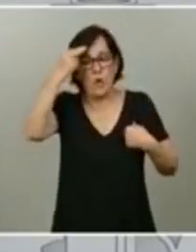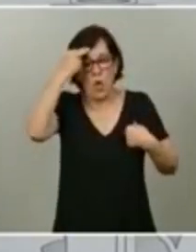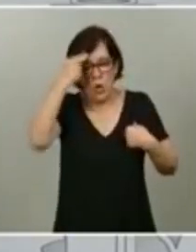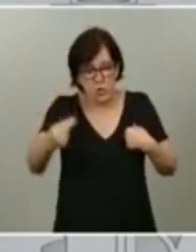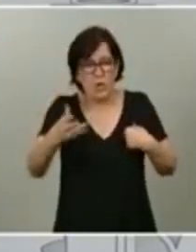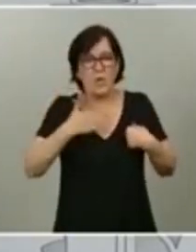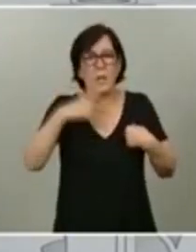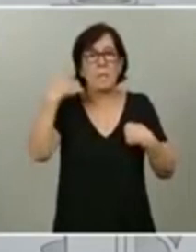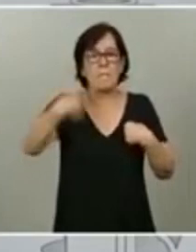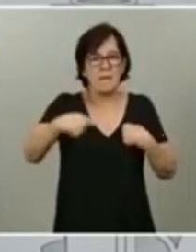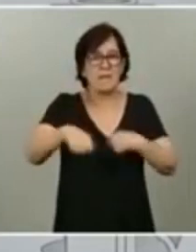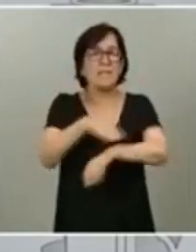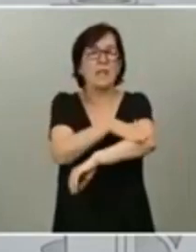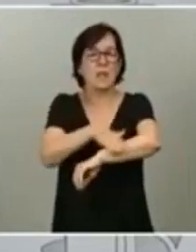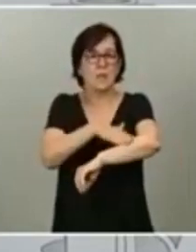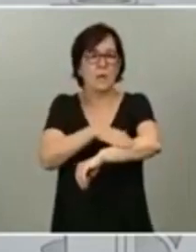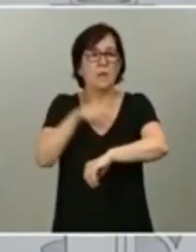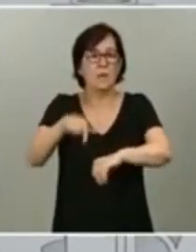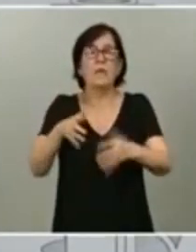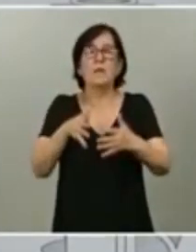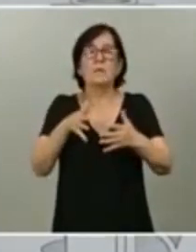del Gobierno de este gran país.